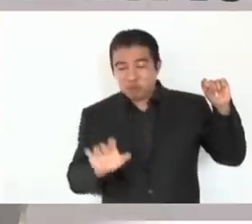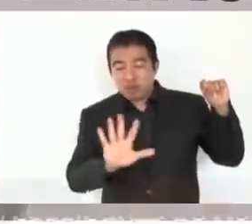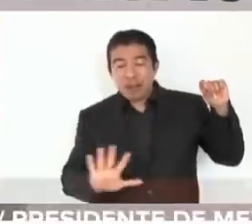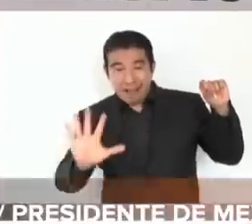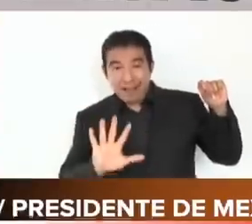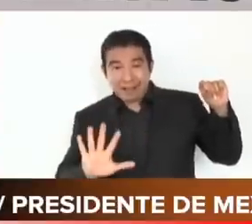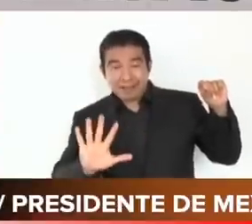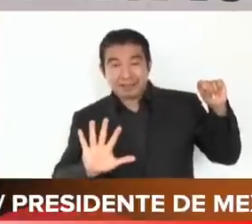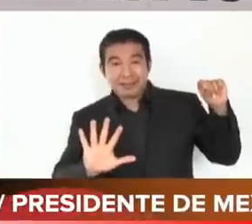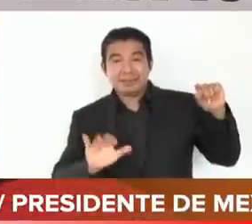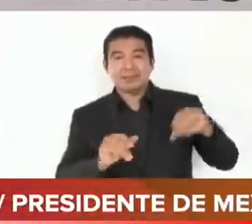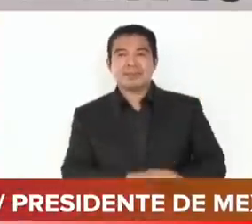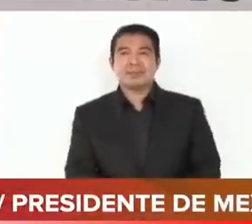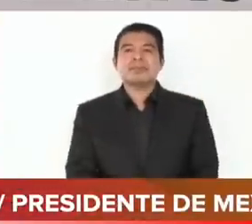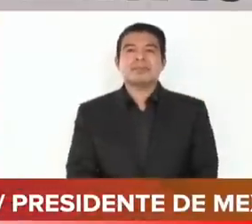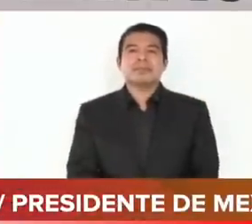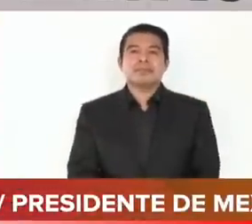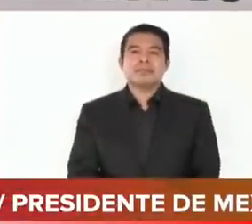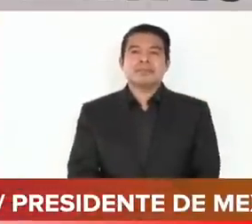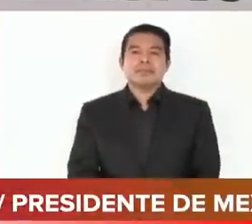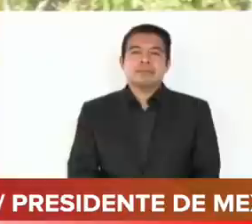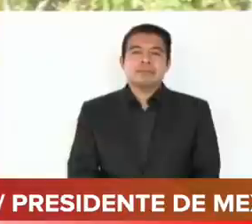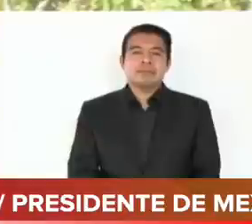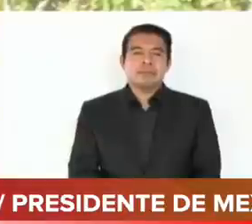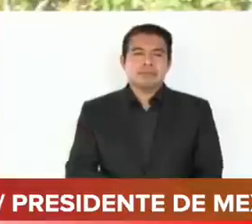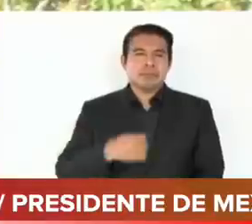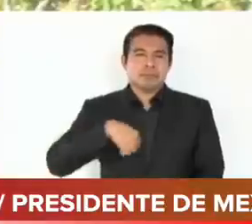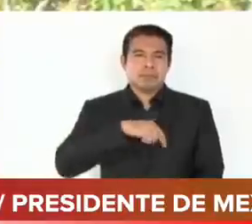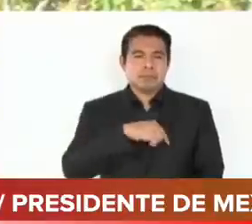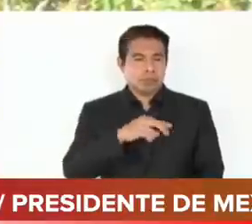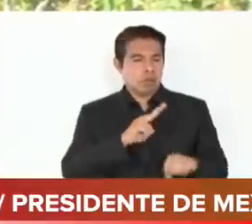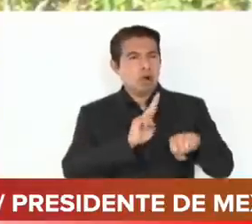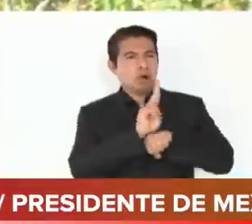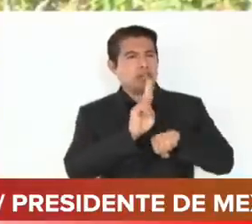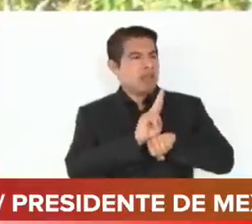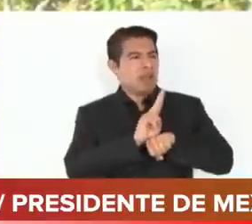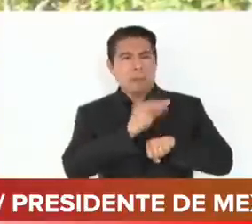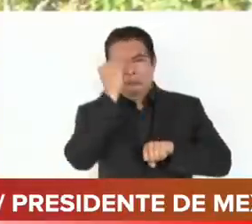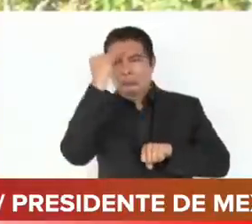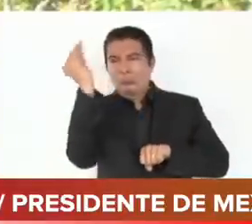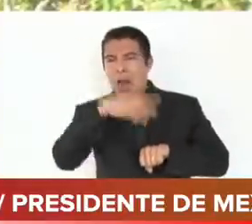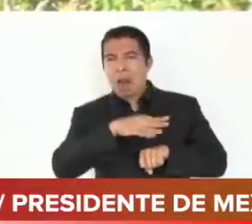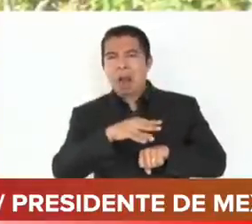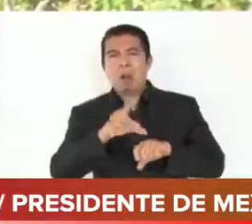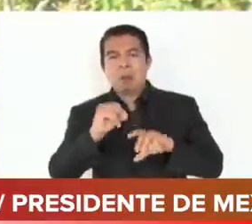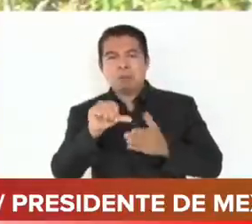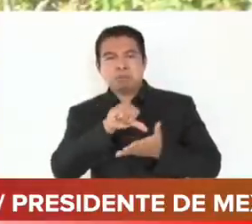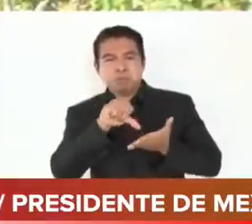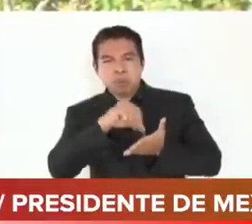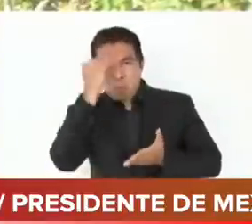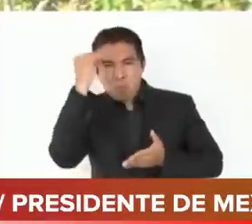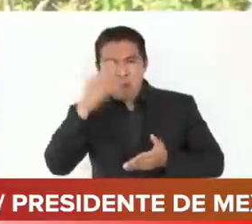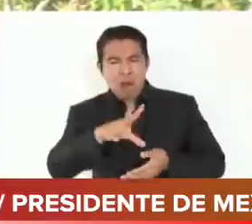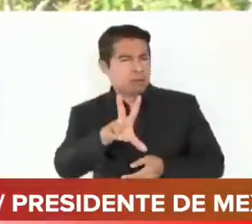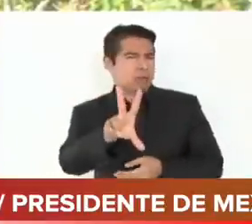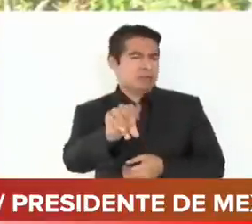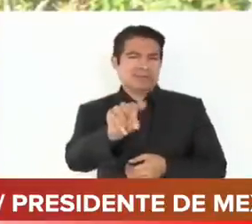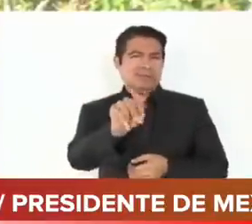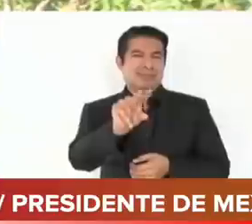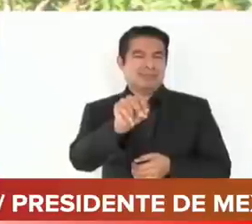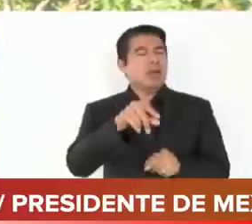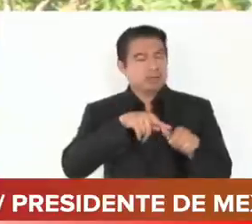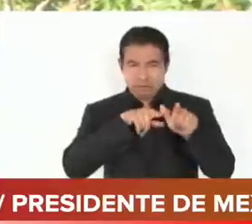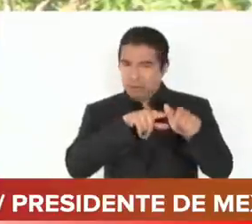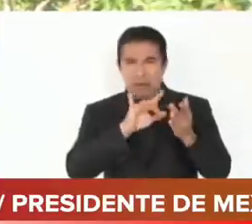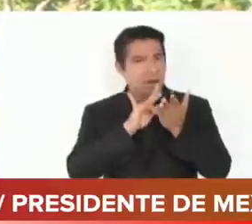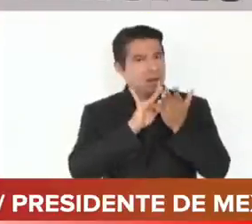decir esto que vamos a darle la espalda al norte o al centro. No. Se va a